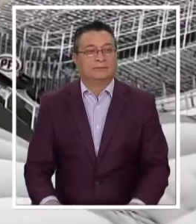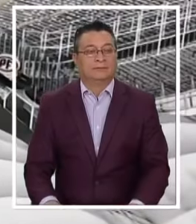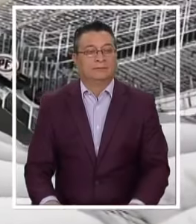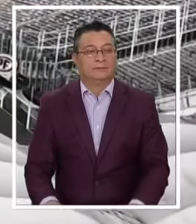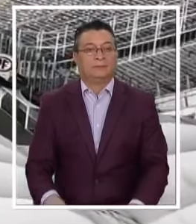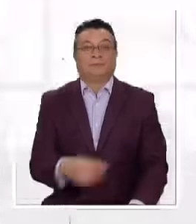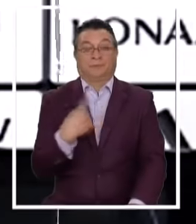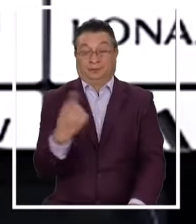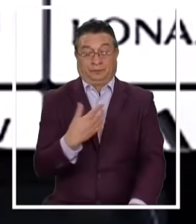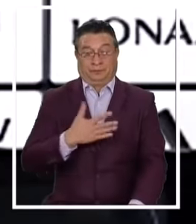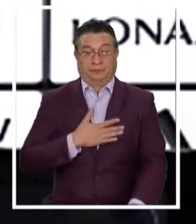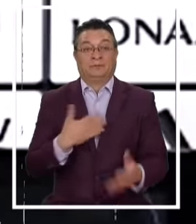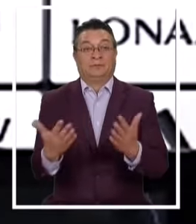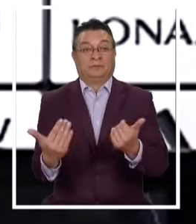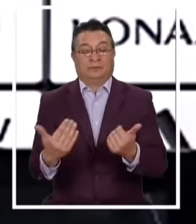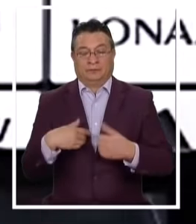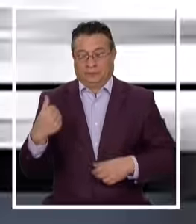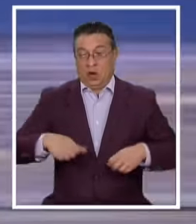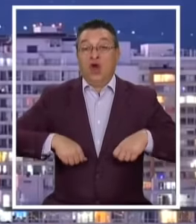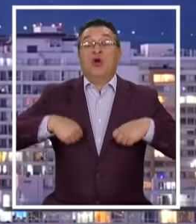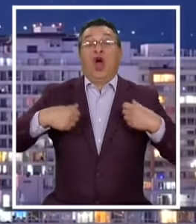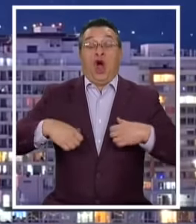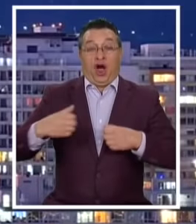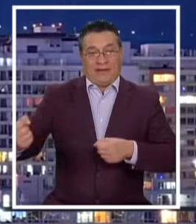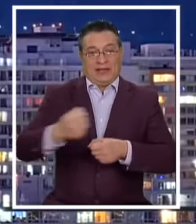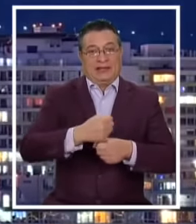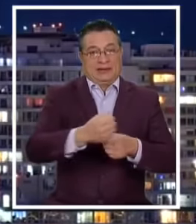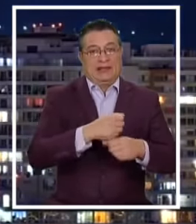Nosotros necesitamos Rejuvenecer El plantel